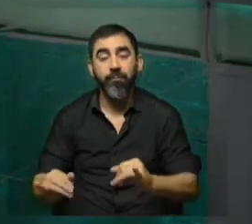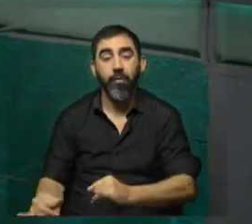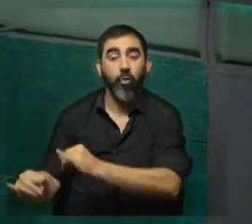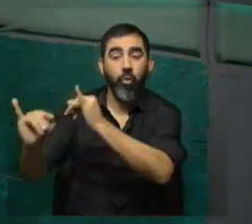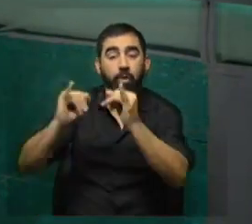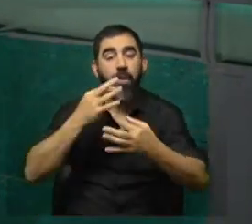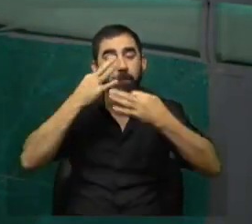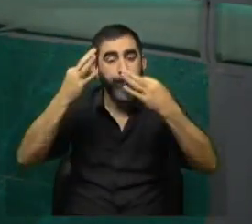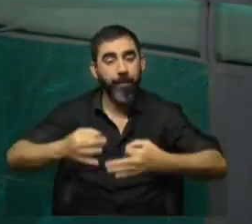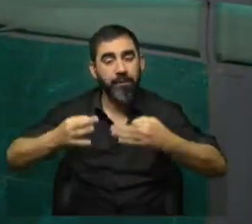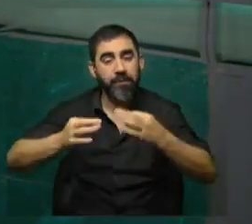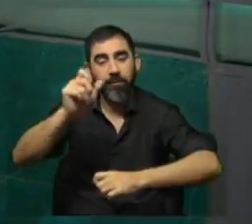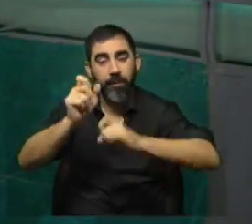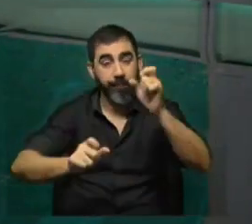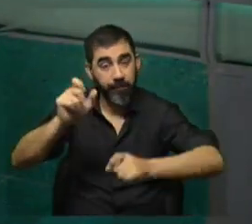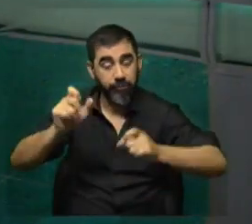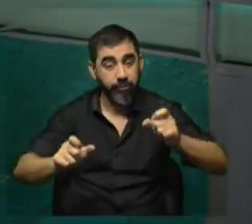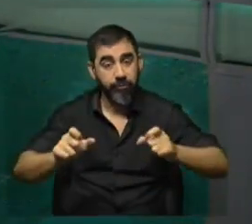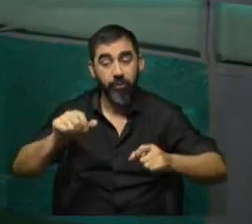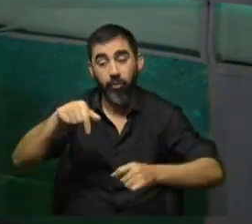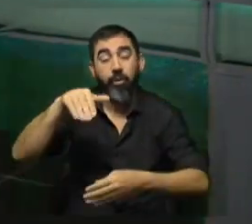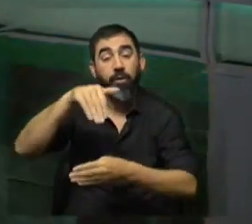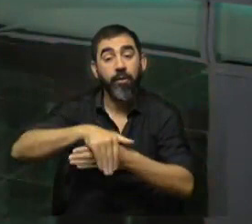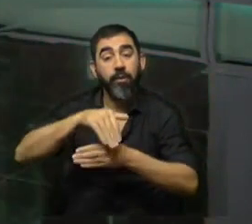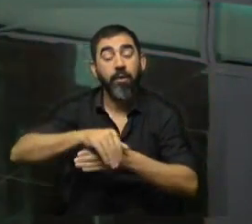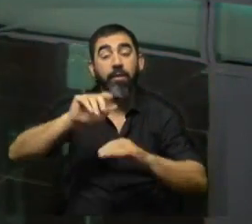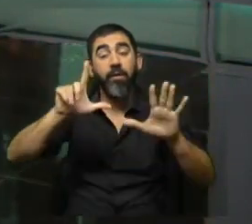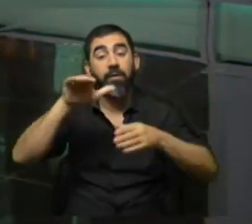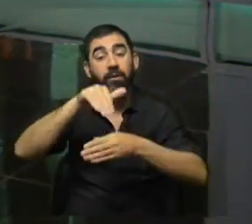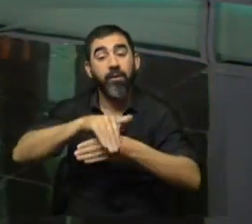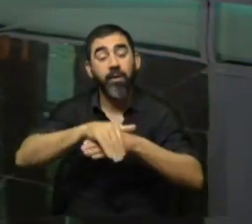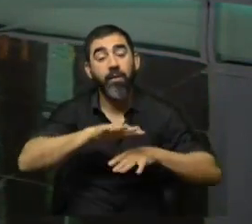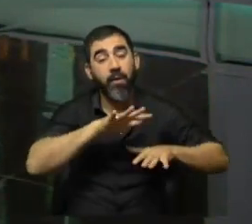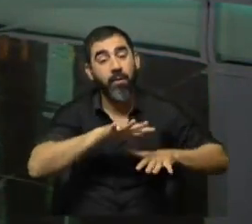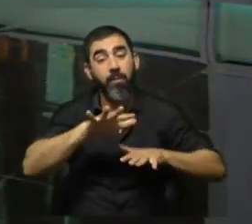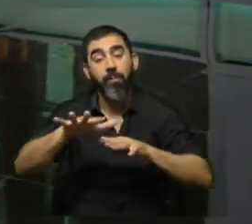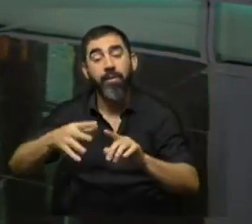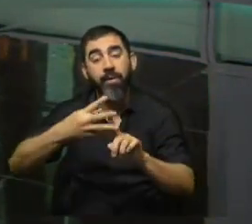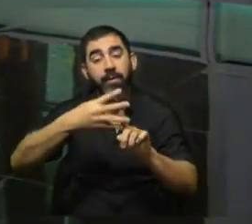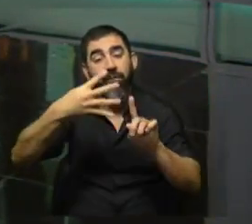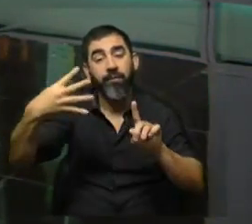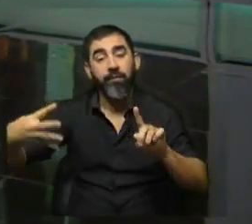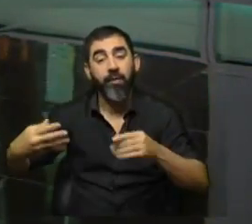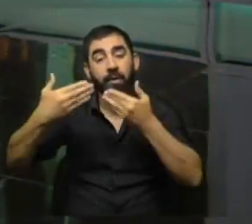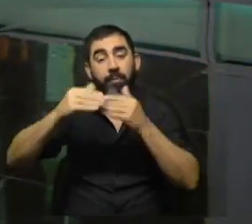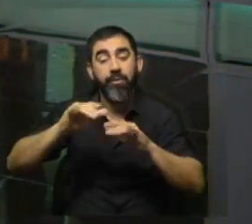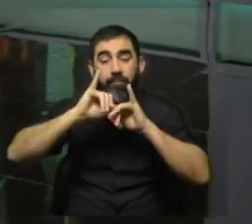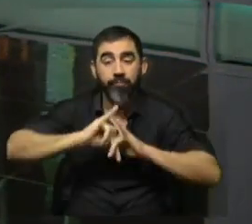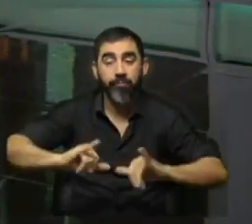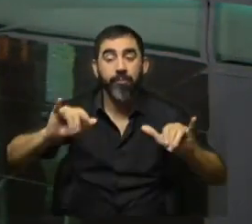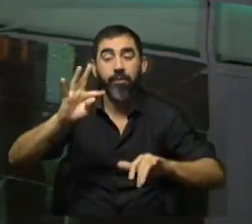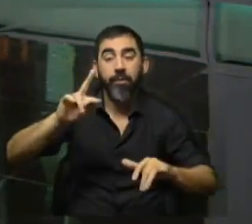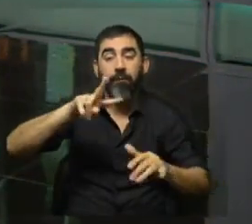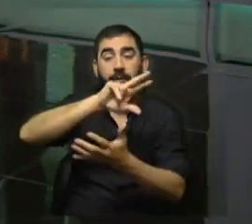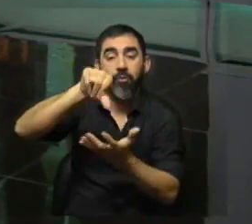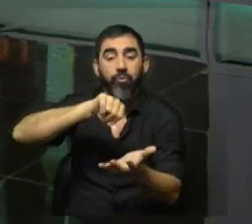muy especial para muchas personas, porque esta tarde a las 19 horas comienza una nueva marcha por la diversidad que será transmitida por